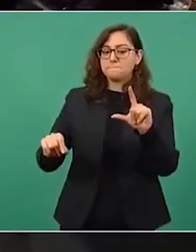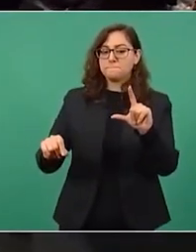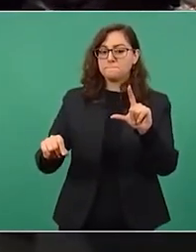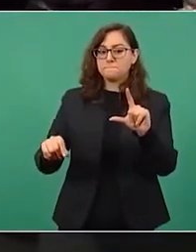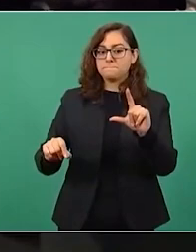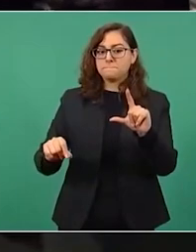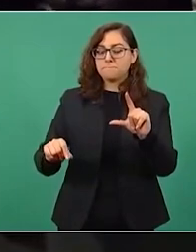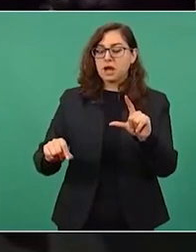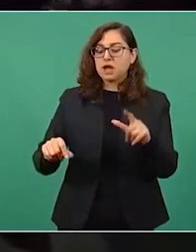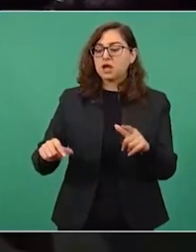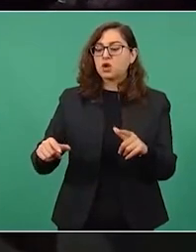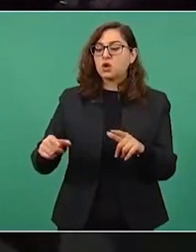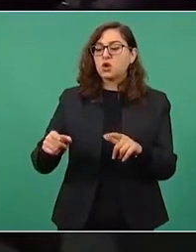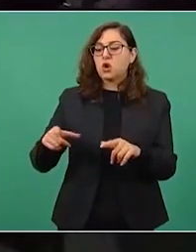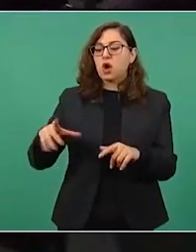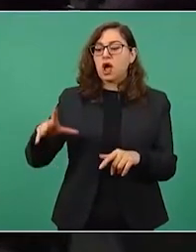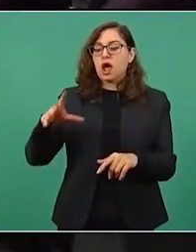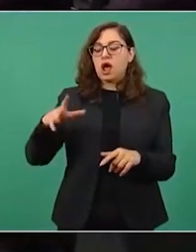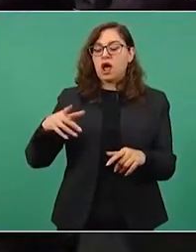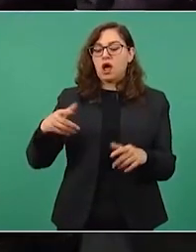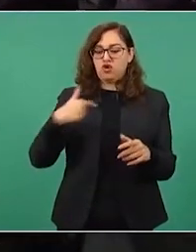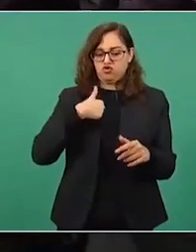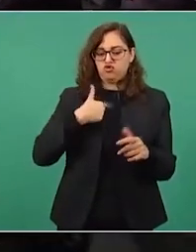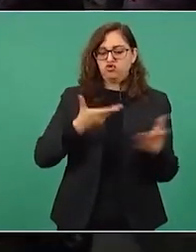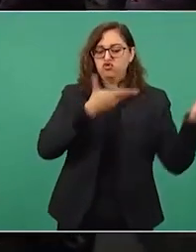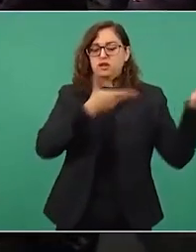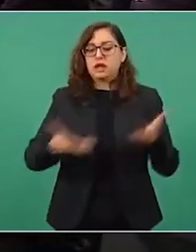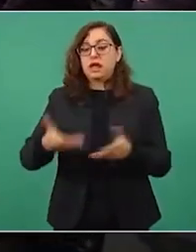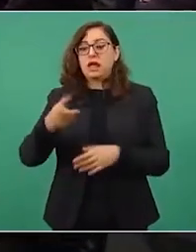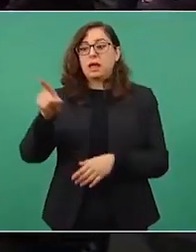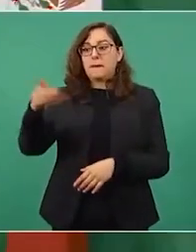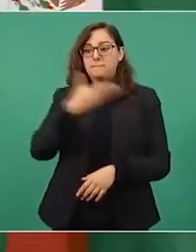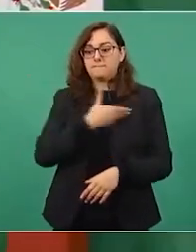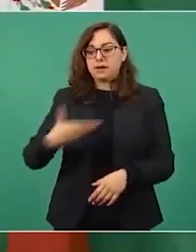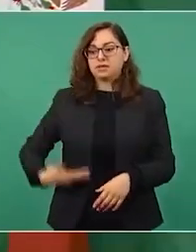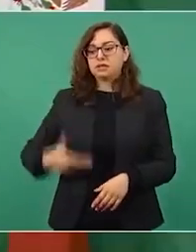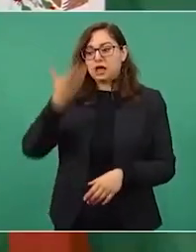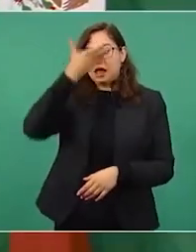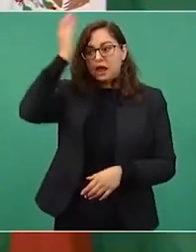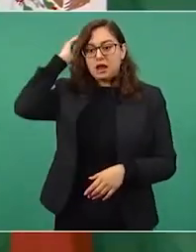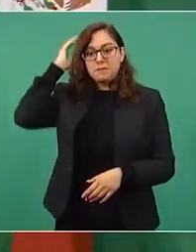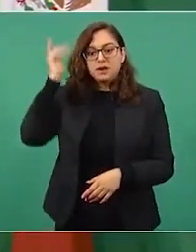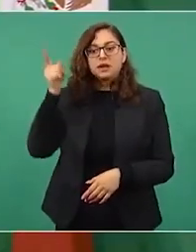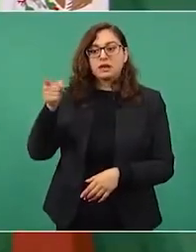Enrique Peña Nieto compraba la revista Proceso